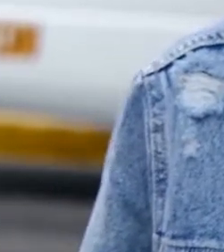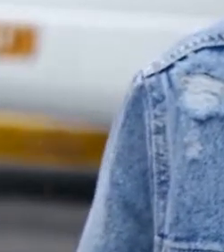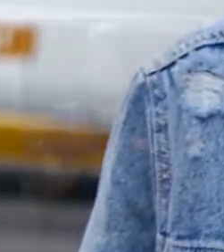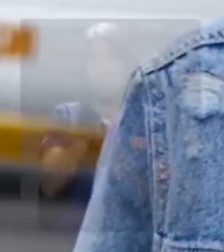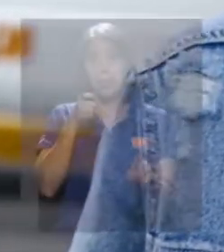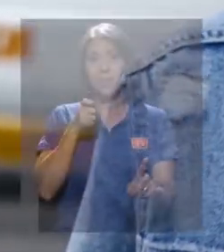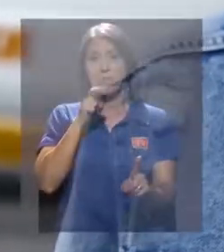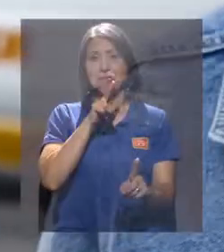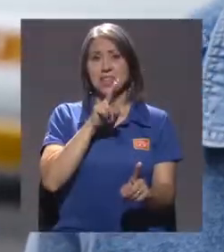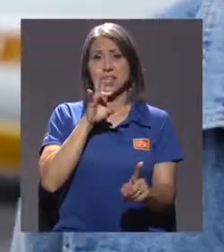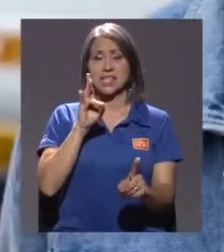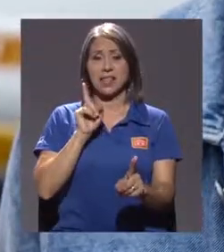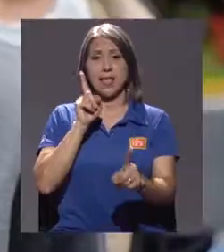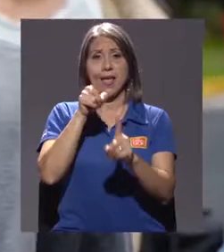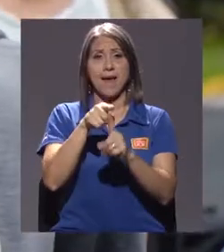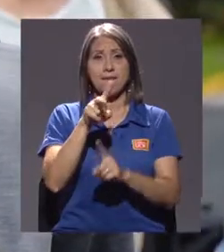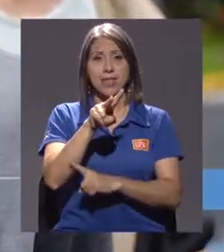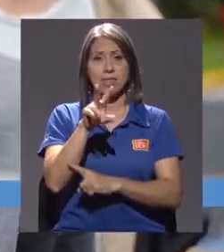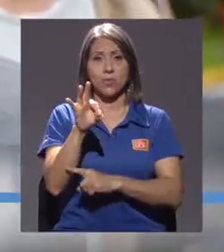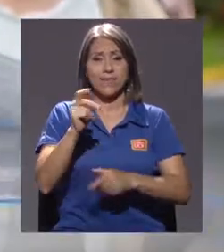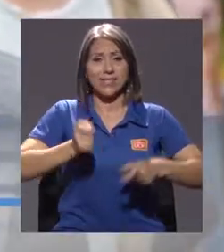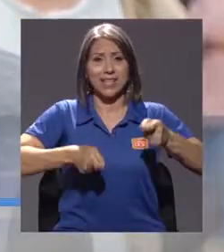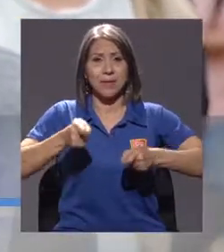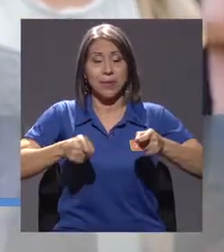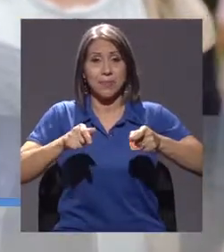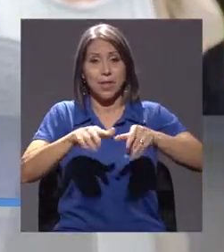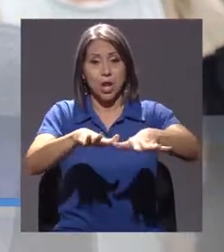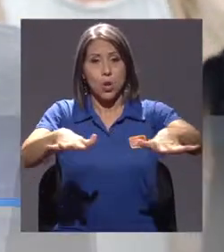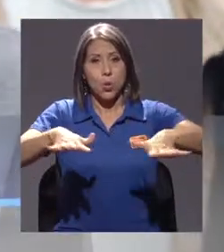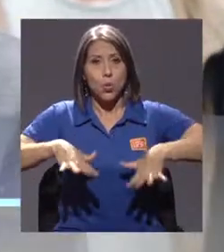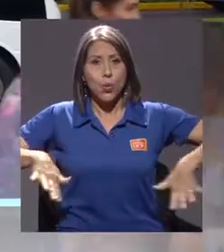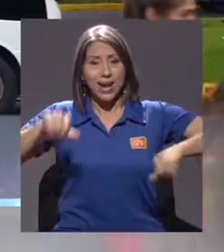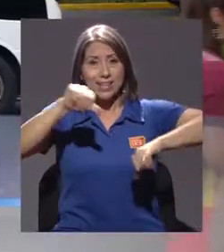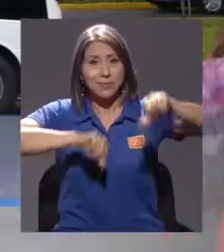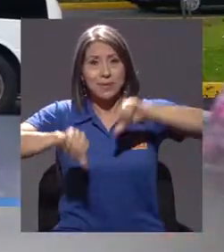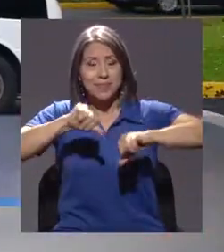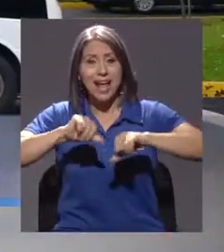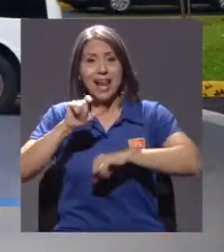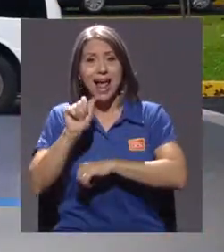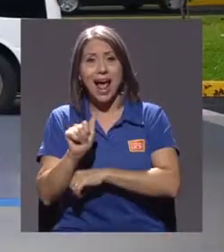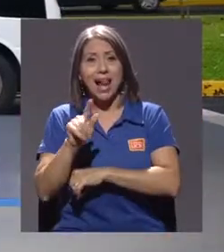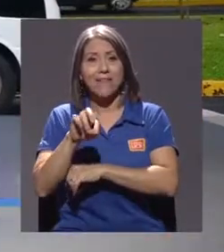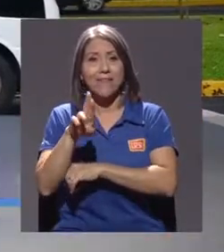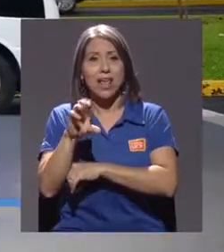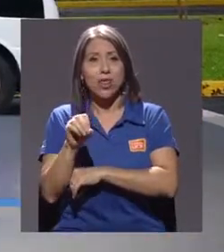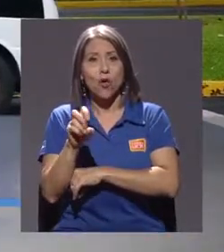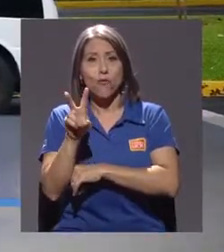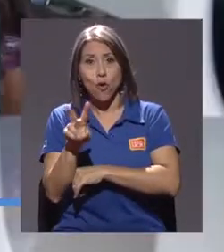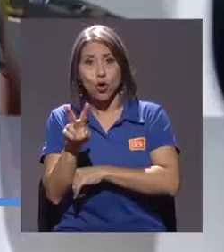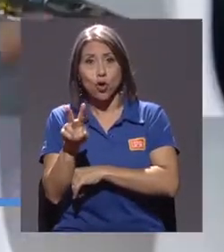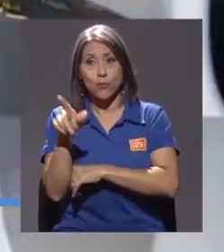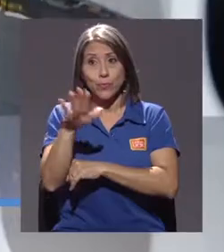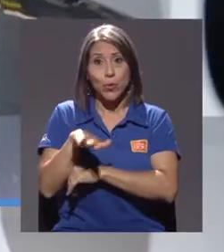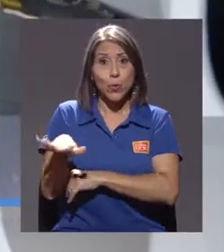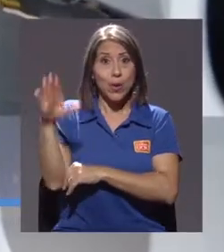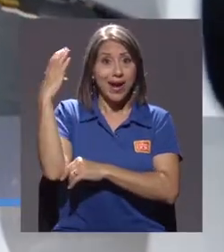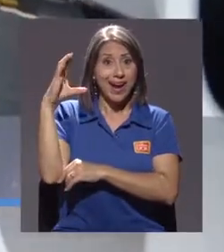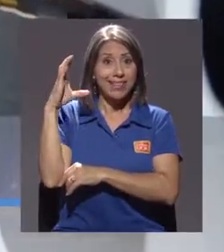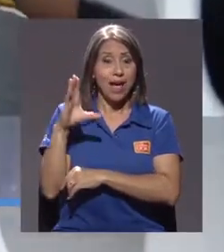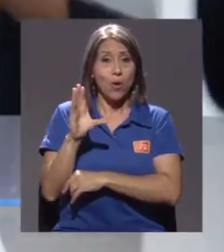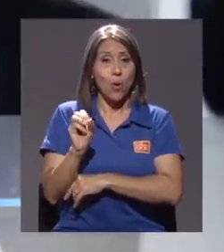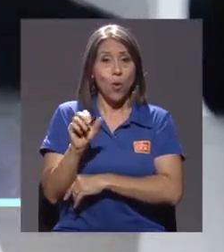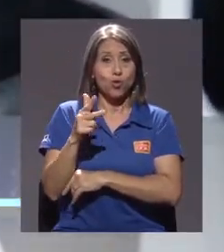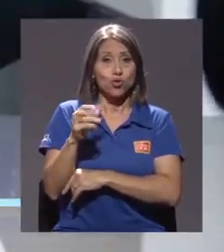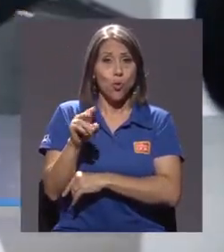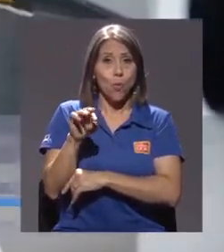Entre el 27 y 29 de septiembre, la estación experimental Alfredo Bolio de la UCR, ubicada en Ocho Mogo de Cartago, fue